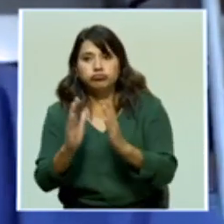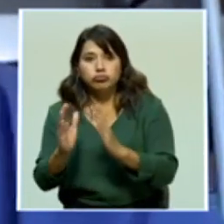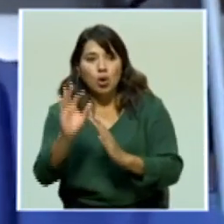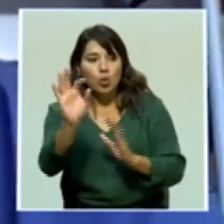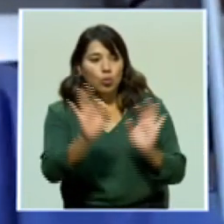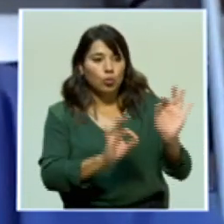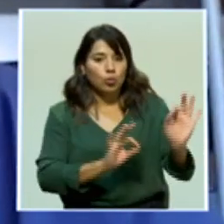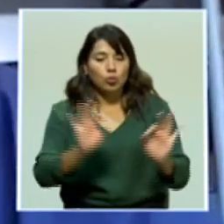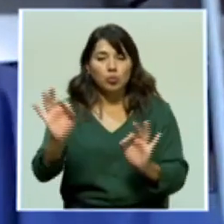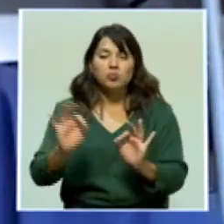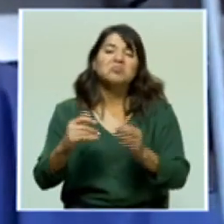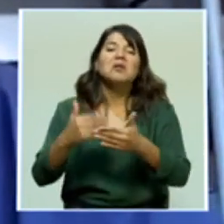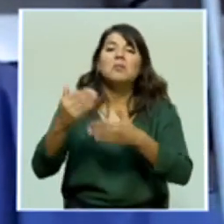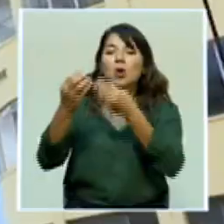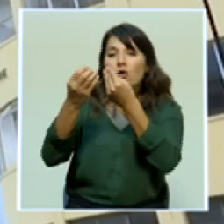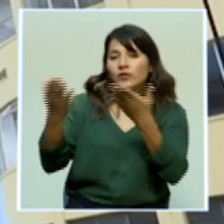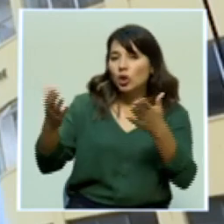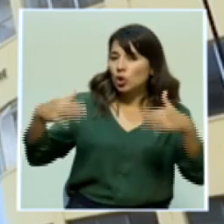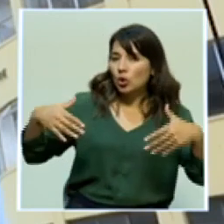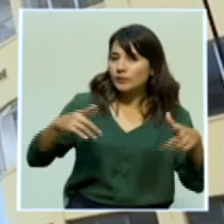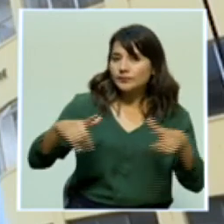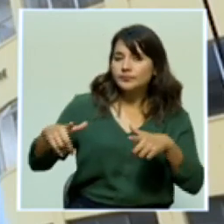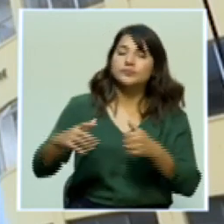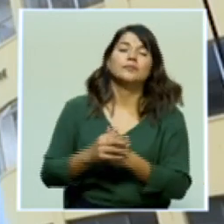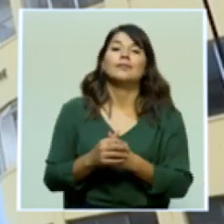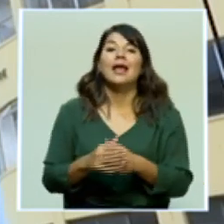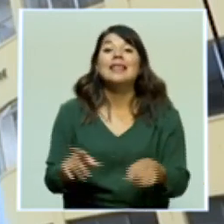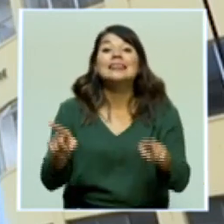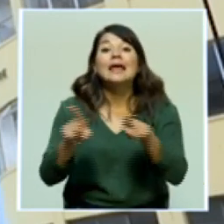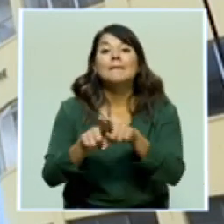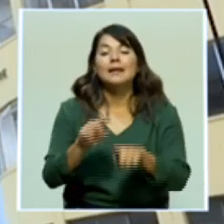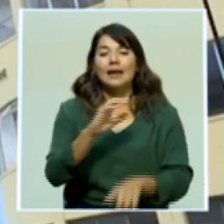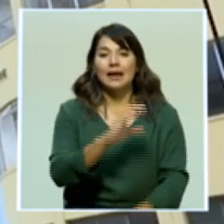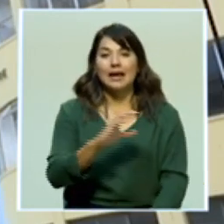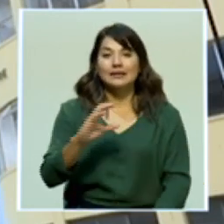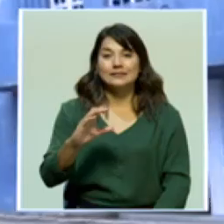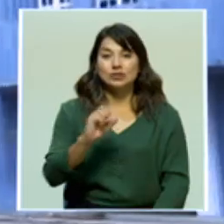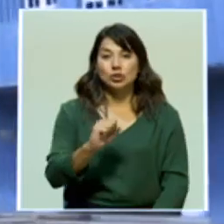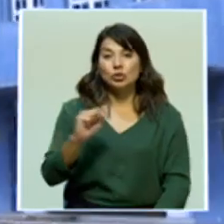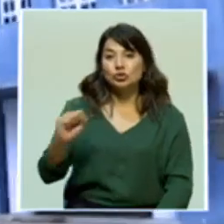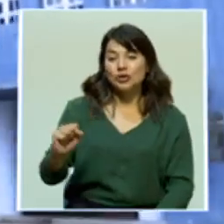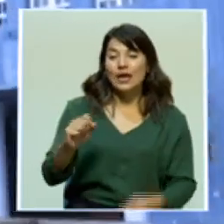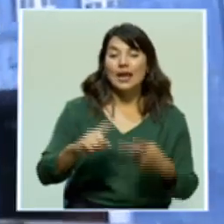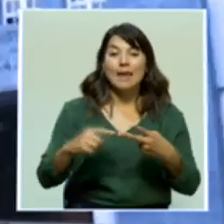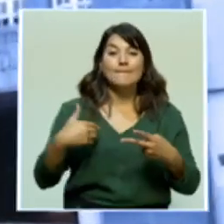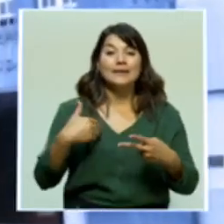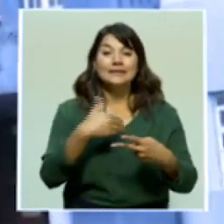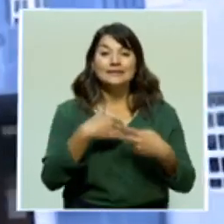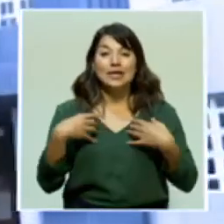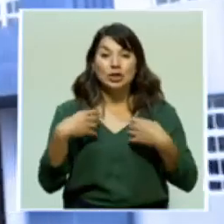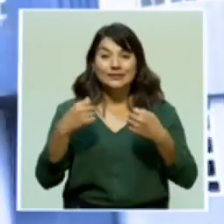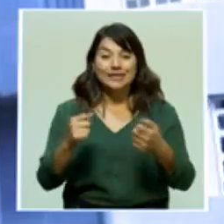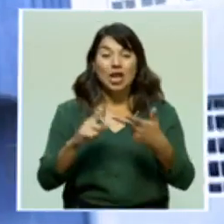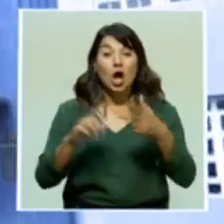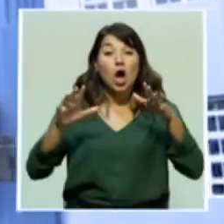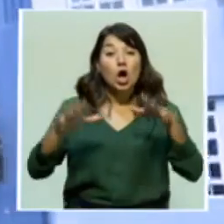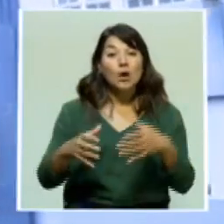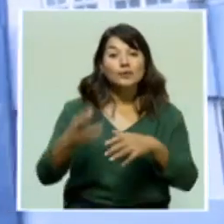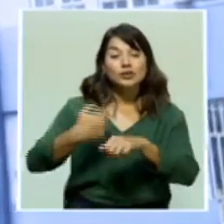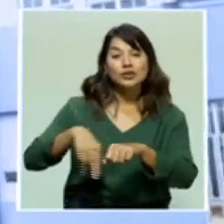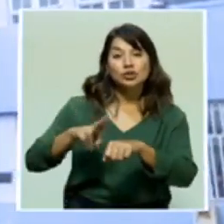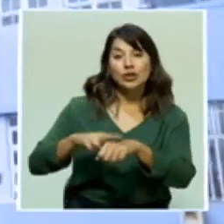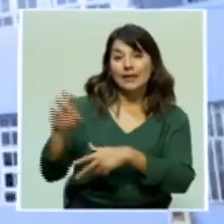se comunicará oportunamente. Además, la Caja Costarricense del Seguro Social, el Ministerio de Salud y la Comisión Nacional de